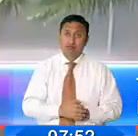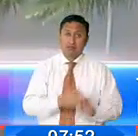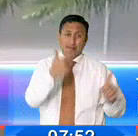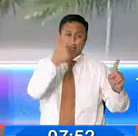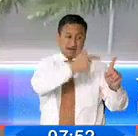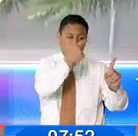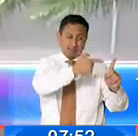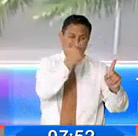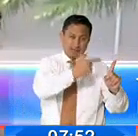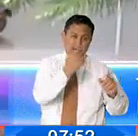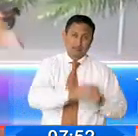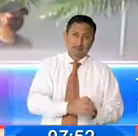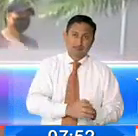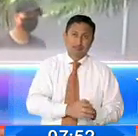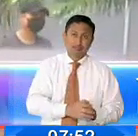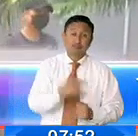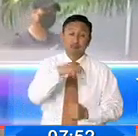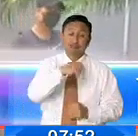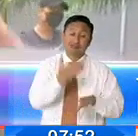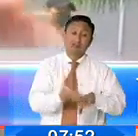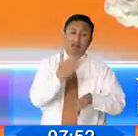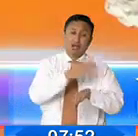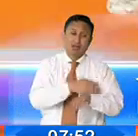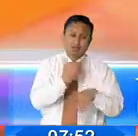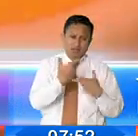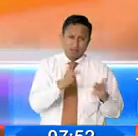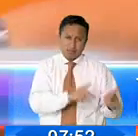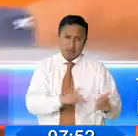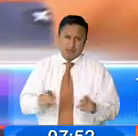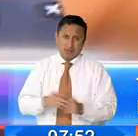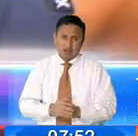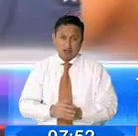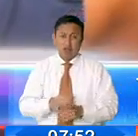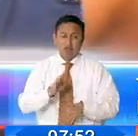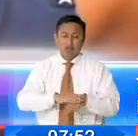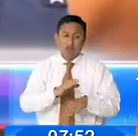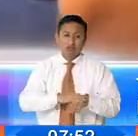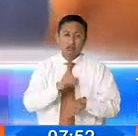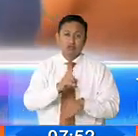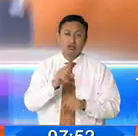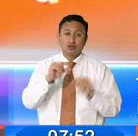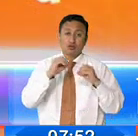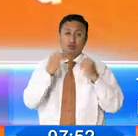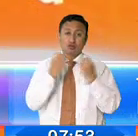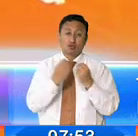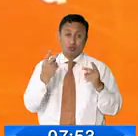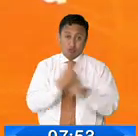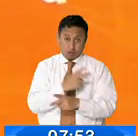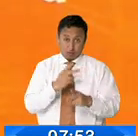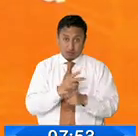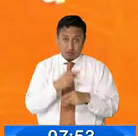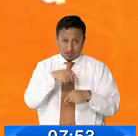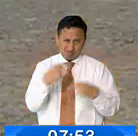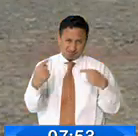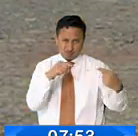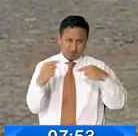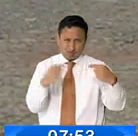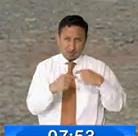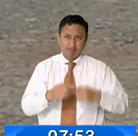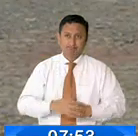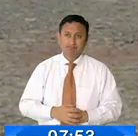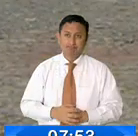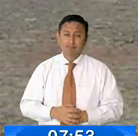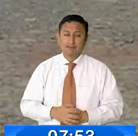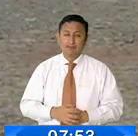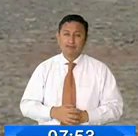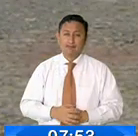La policía señala que estos crímenes ya estaban dirigidos y que responden a disputas entre organizaciones inmersas. En